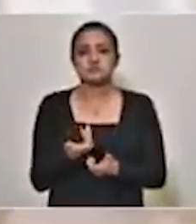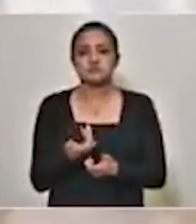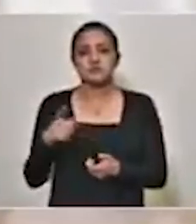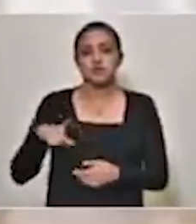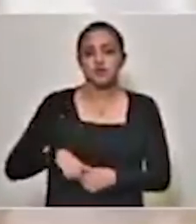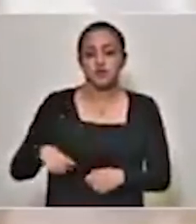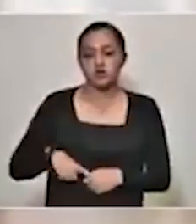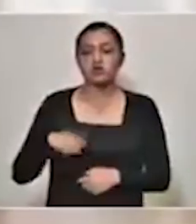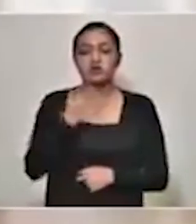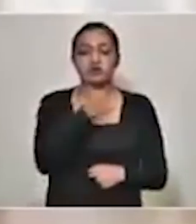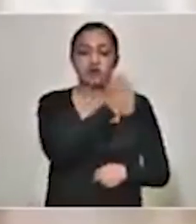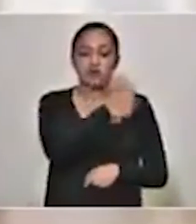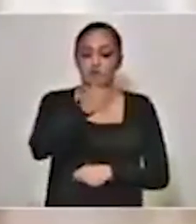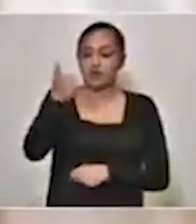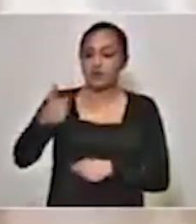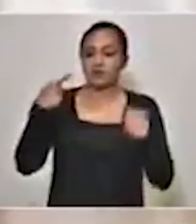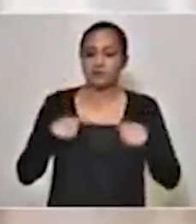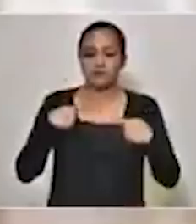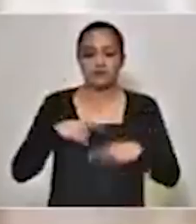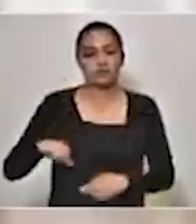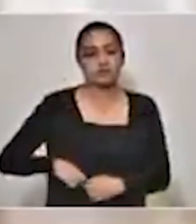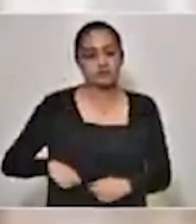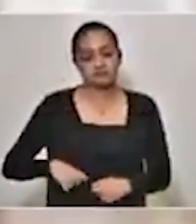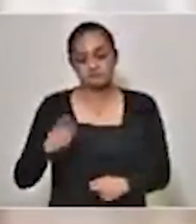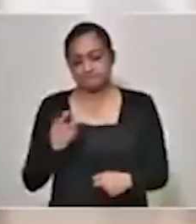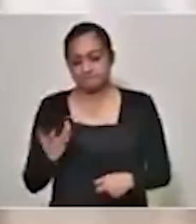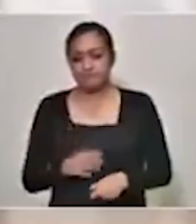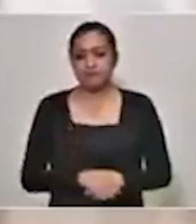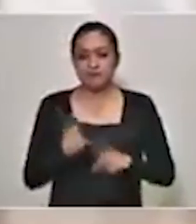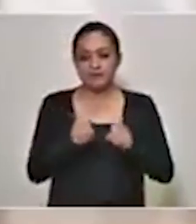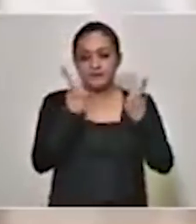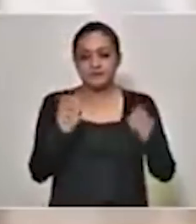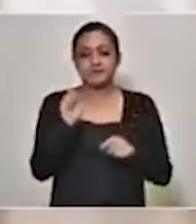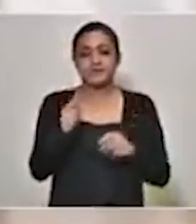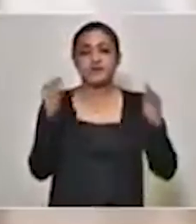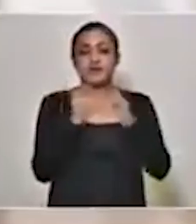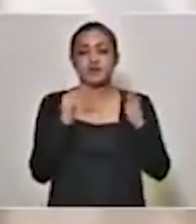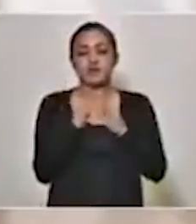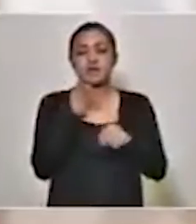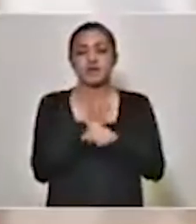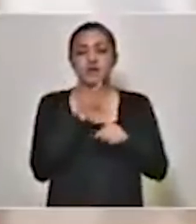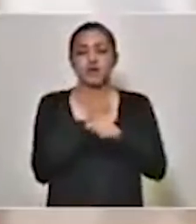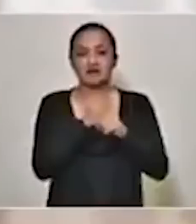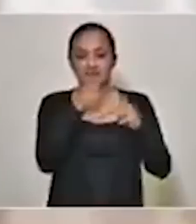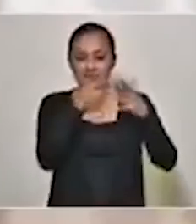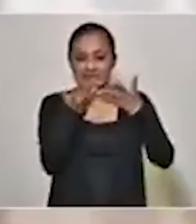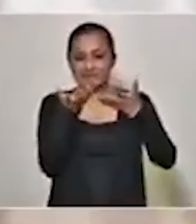gobierno y cada uno de los interesados. El tema de la casa que está volando,